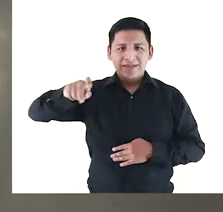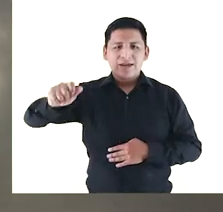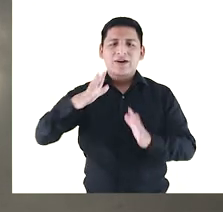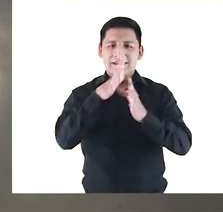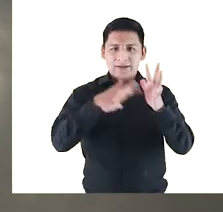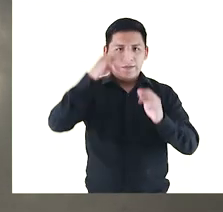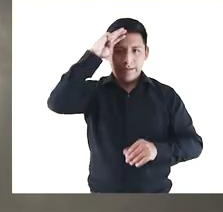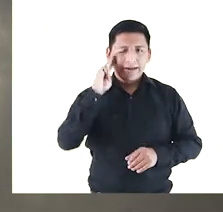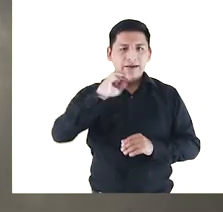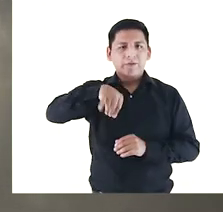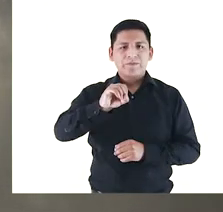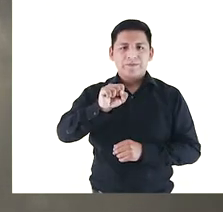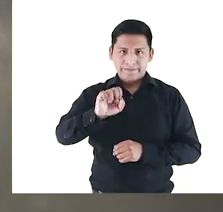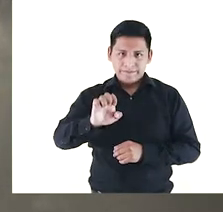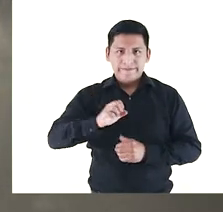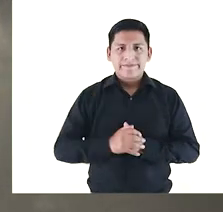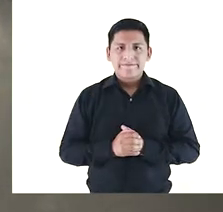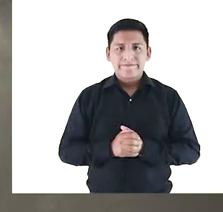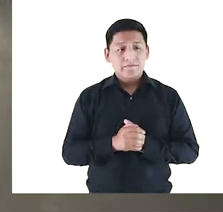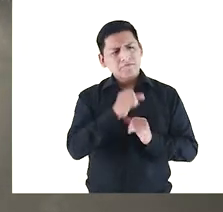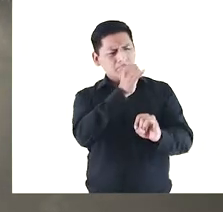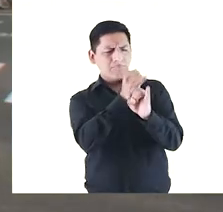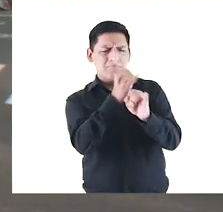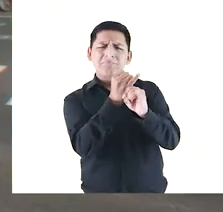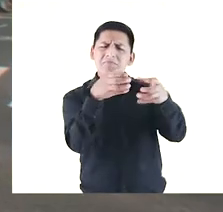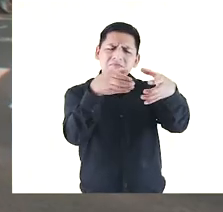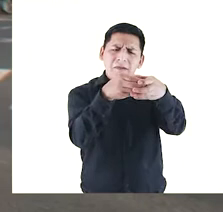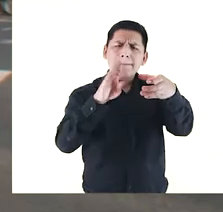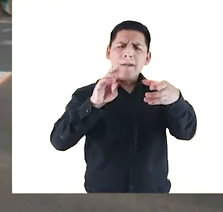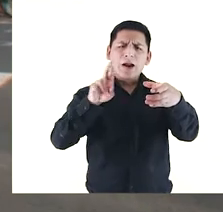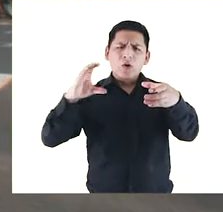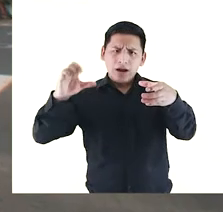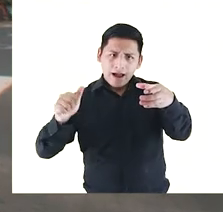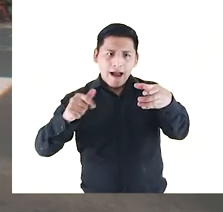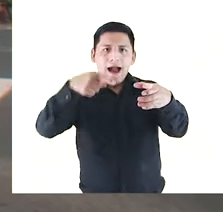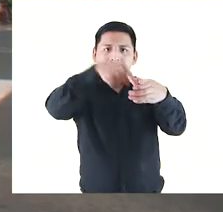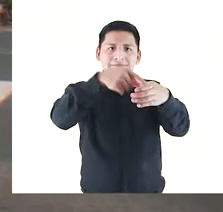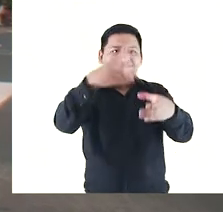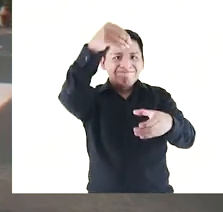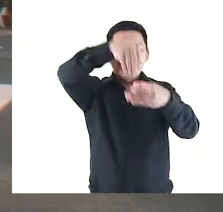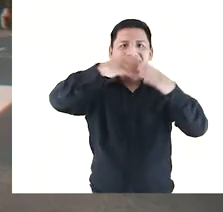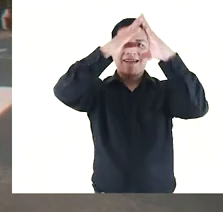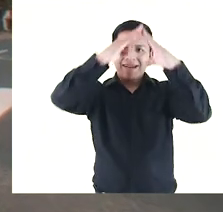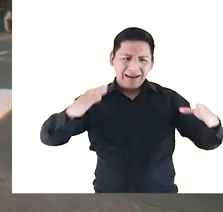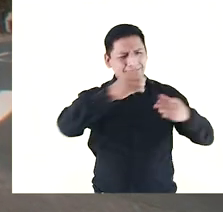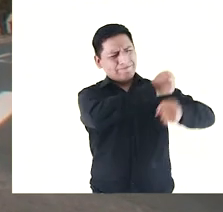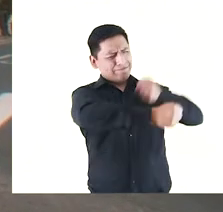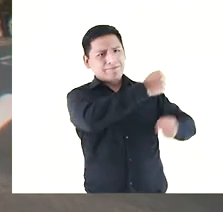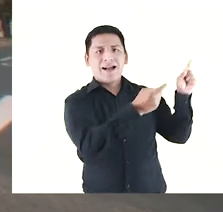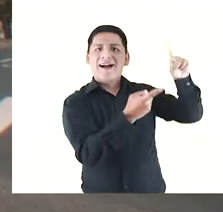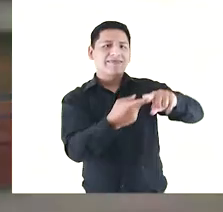Iglesia y Monasterio de Jesús, María y José Tras esta pequeña iglesia barroca, existe uno de los pocos